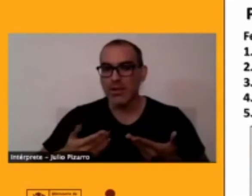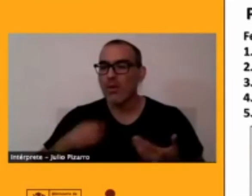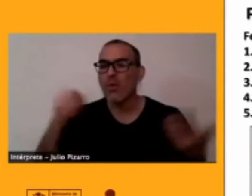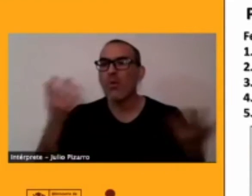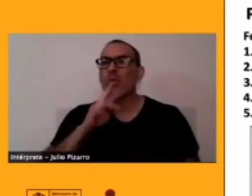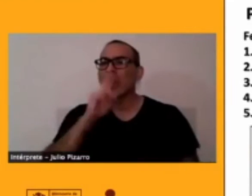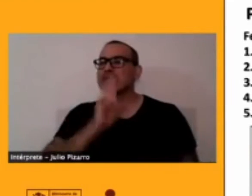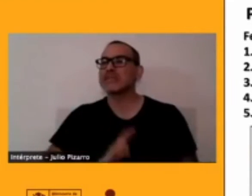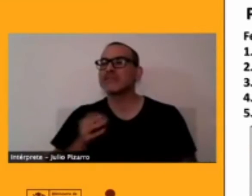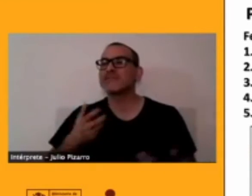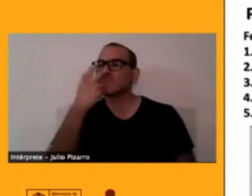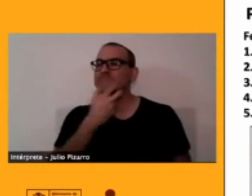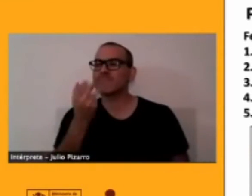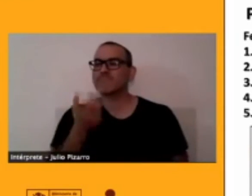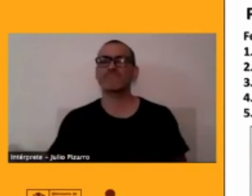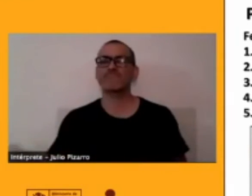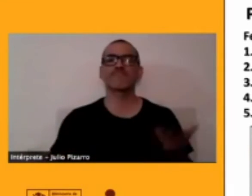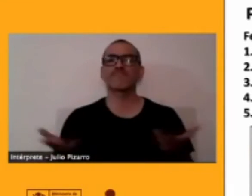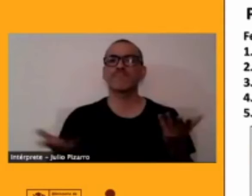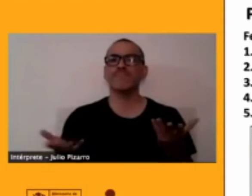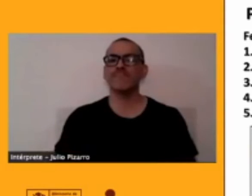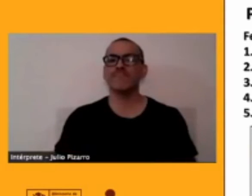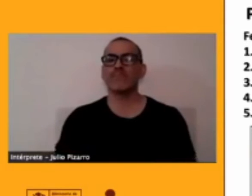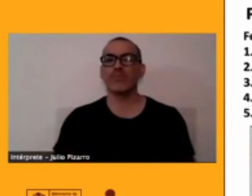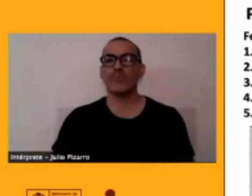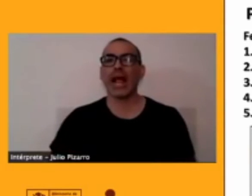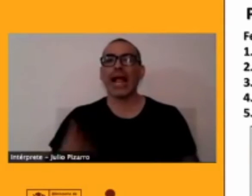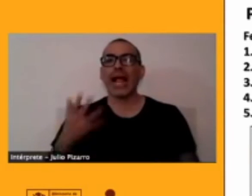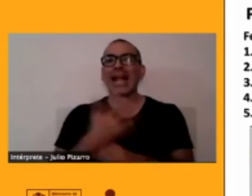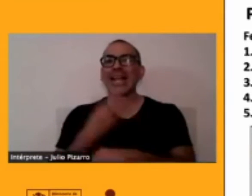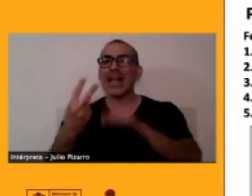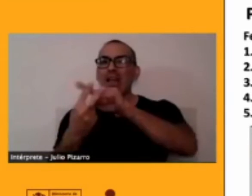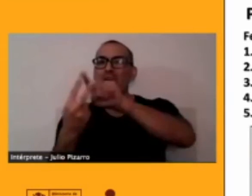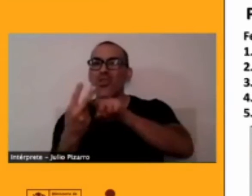tenemos dos hechos acá importantes.